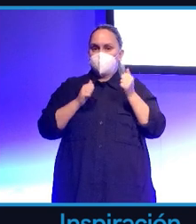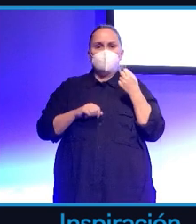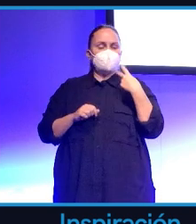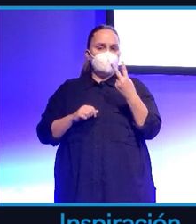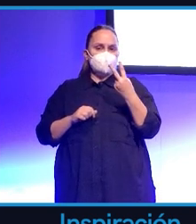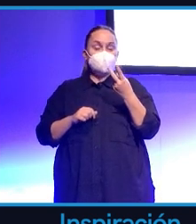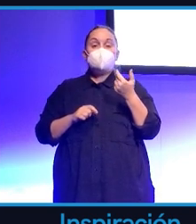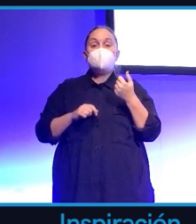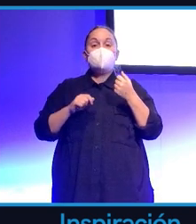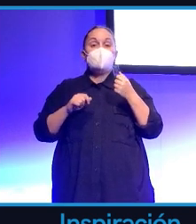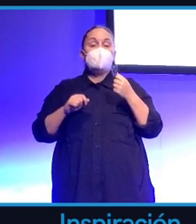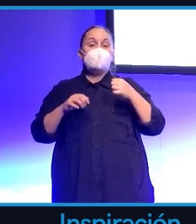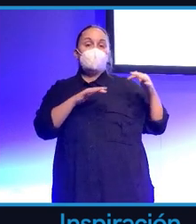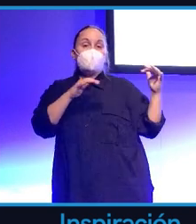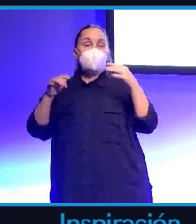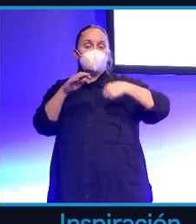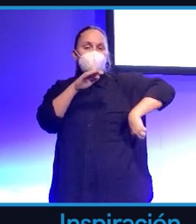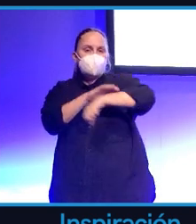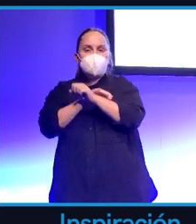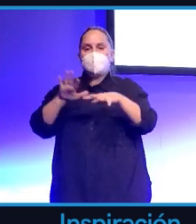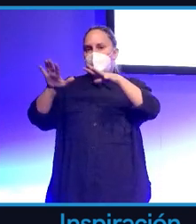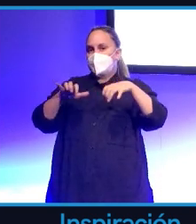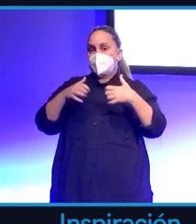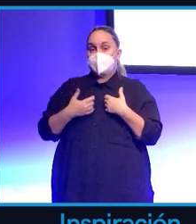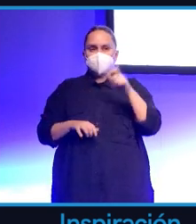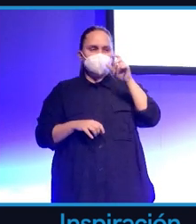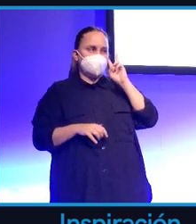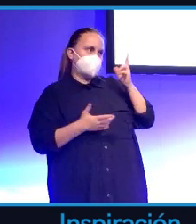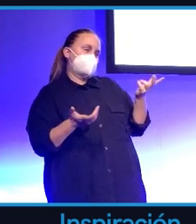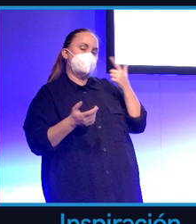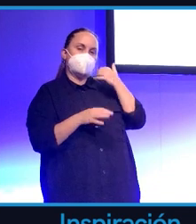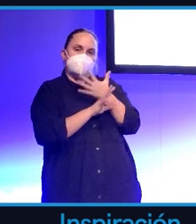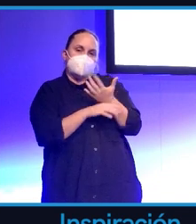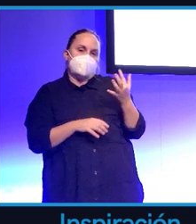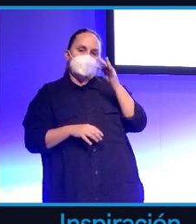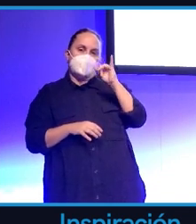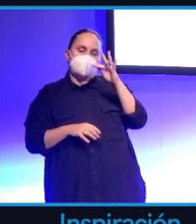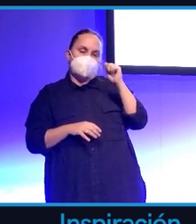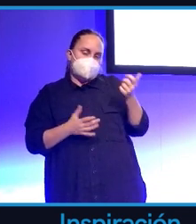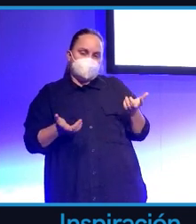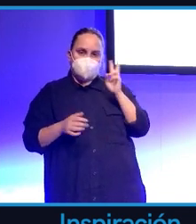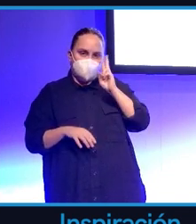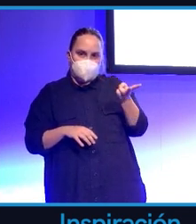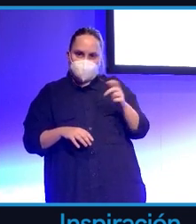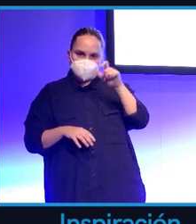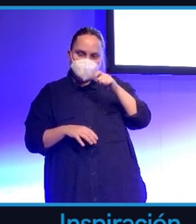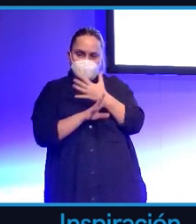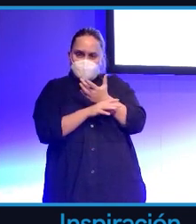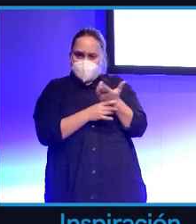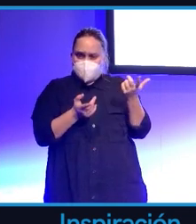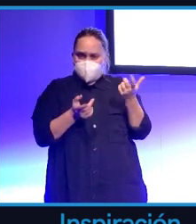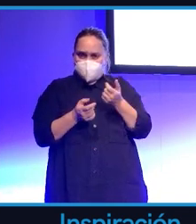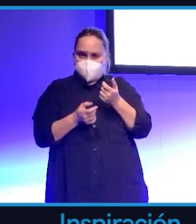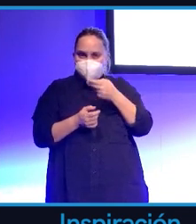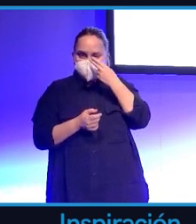aprendiendo a jugar al fútbol. Alguno puede ver este vídeo y pensar, oye, si yo en el FIFA, en los videojuegos, veo jugadores hacer cosas mucho